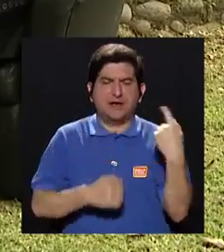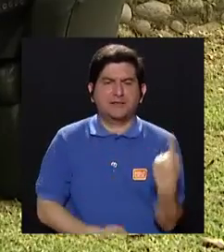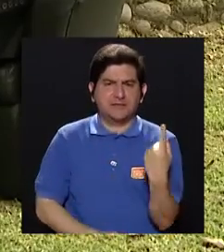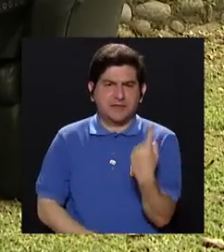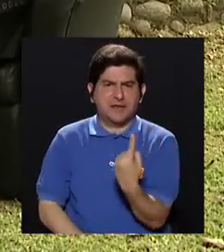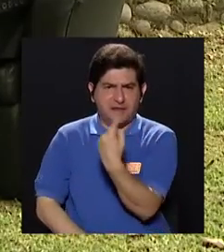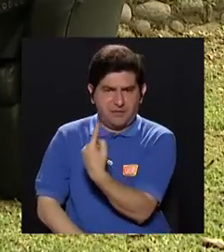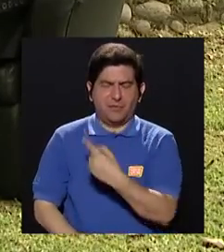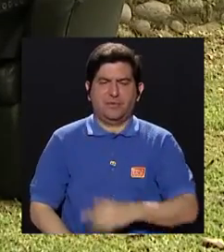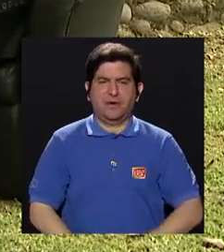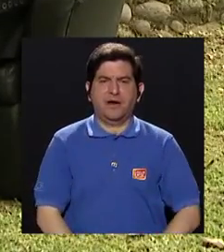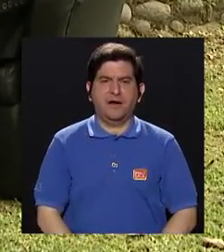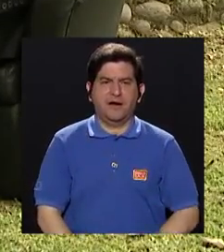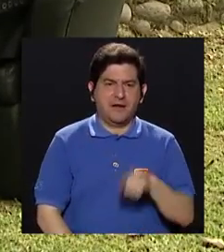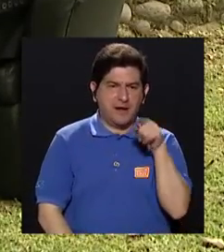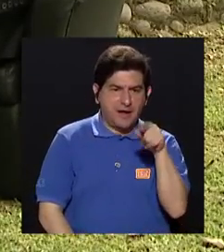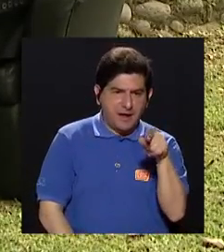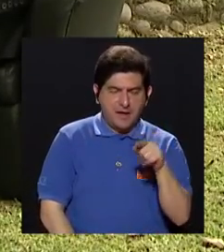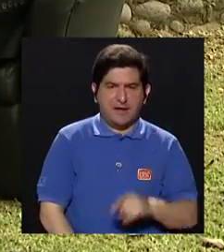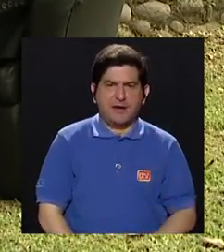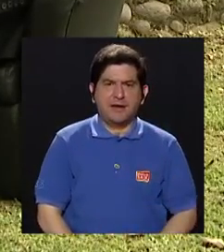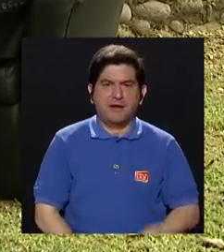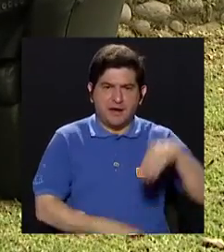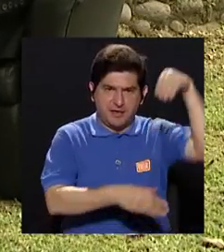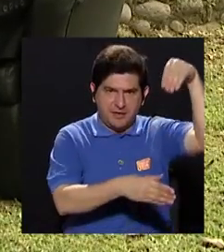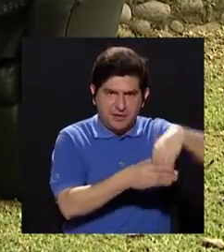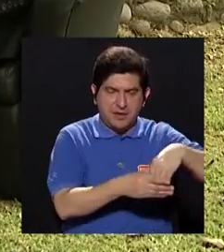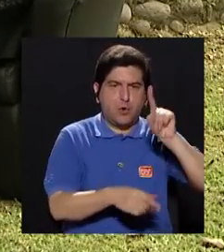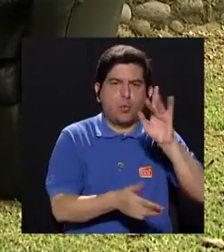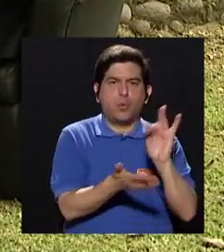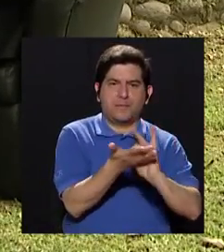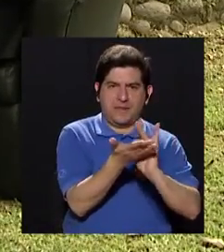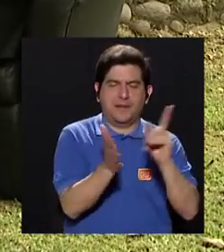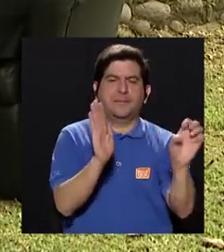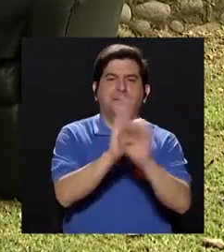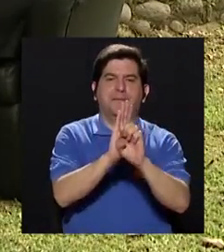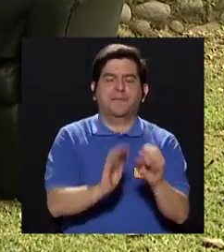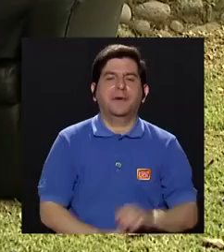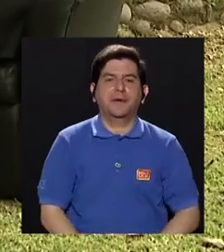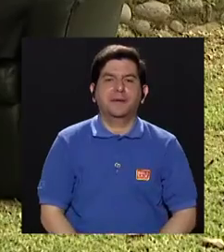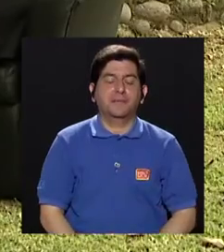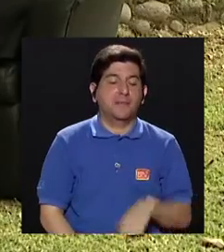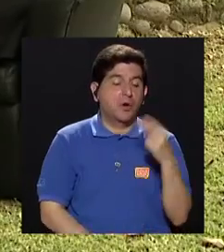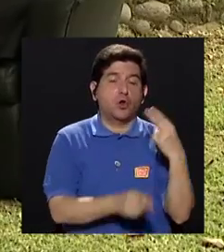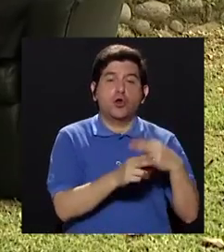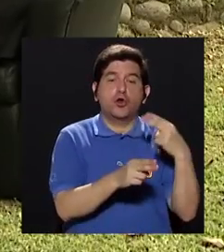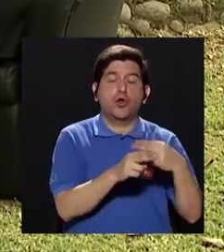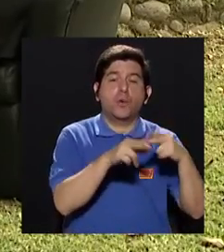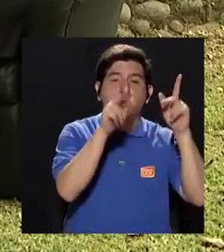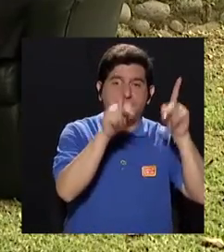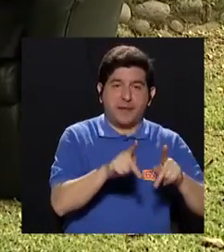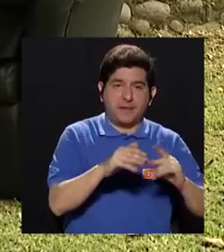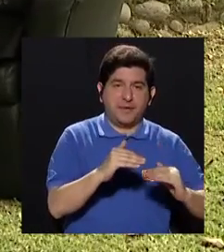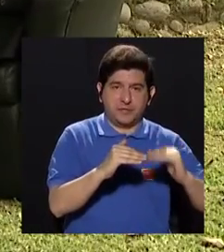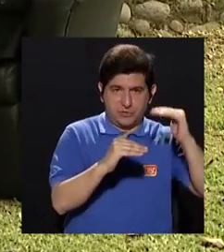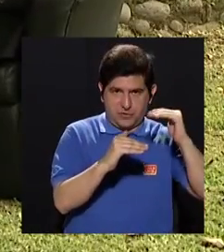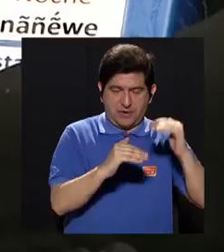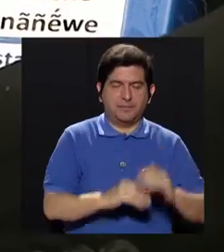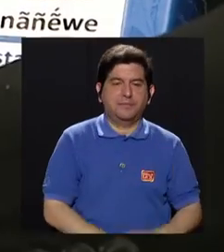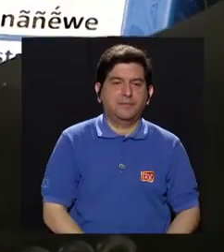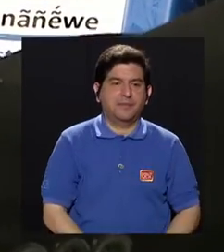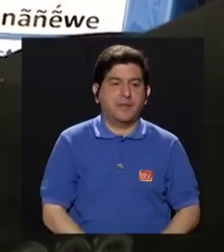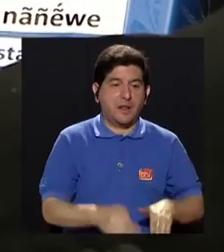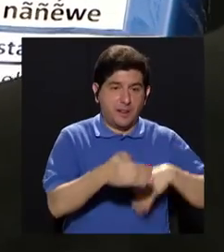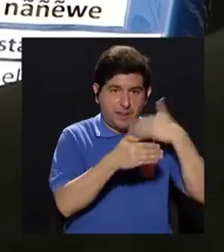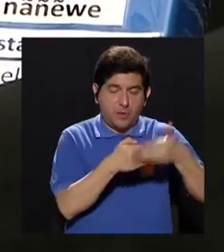estas es donde se guarda un medicamento. Por ejemplo, se suele poner el nombre del paciente arriba, acá se